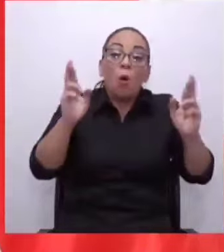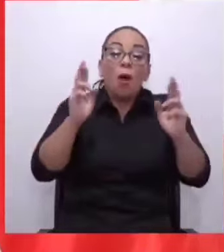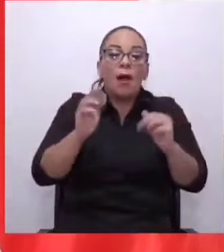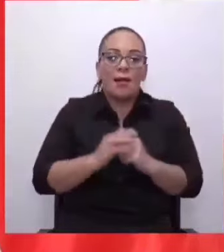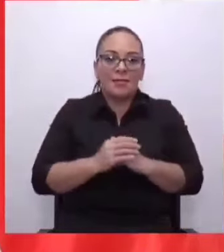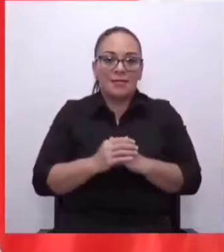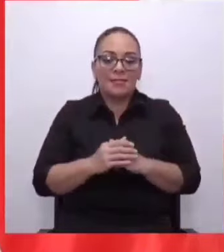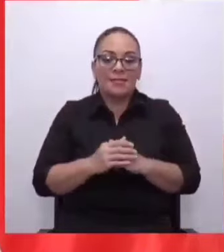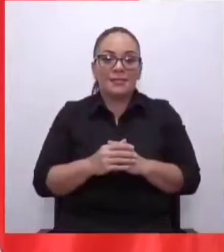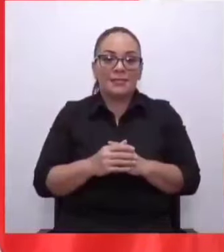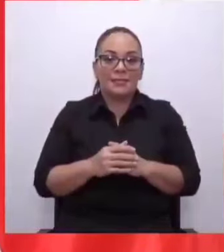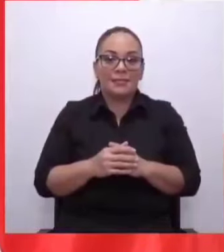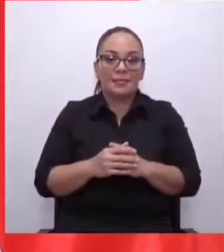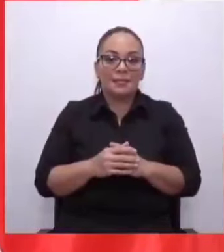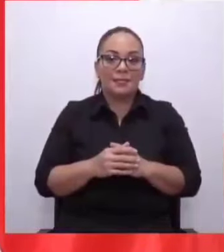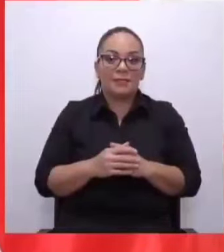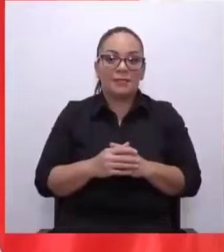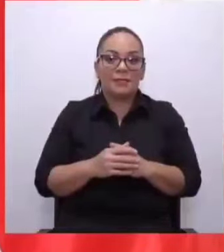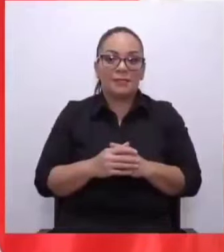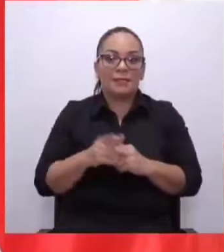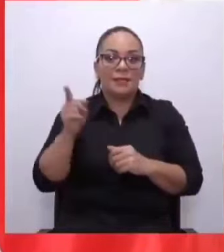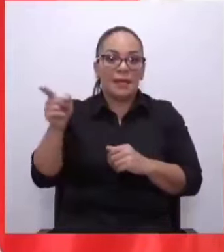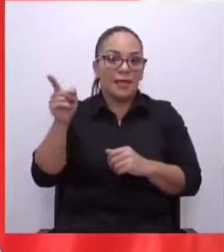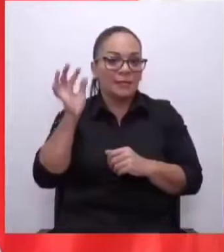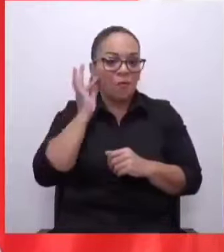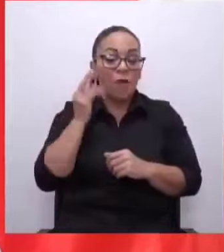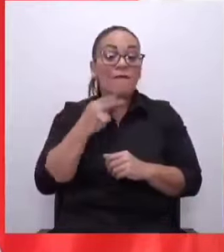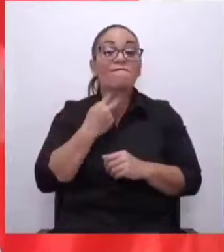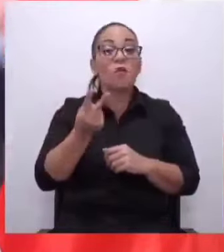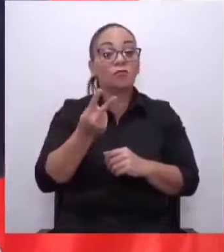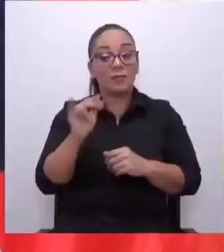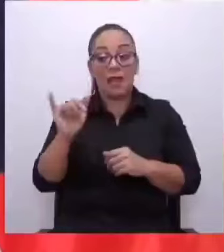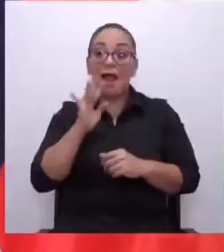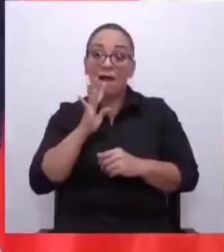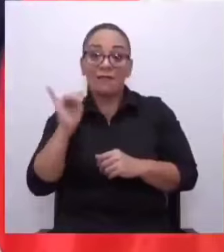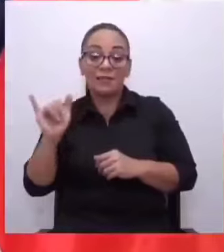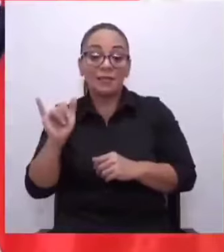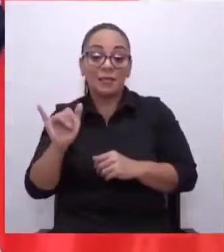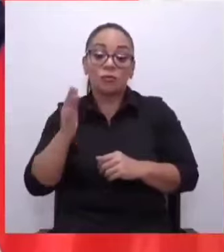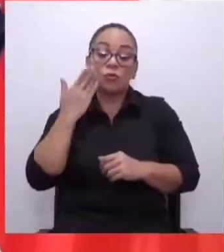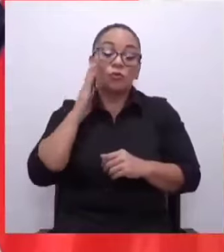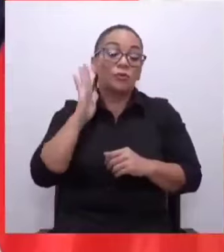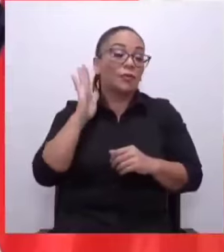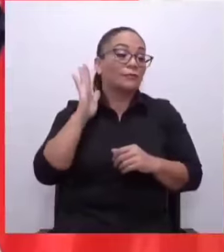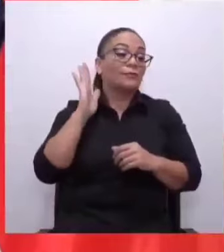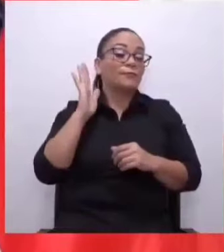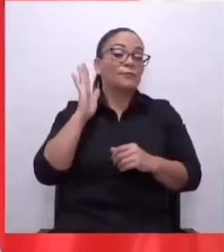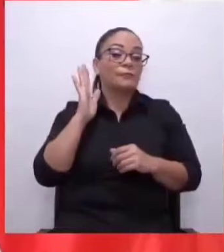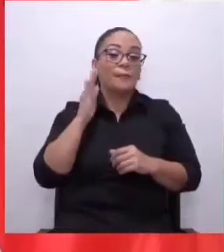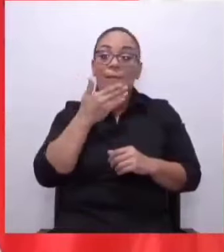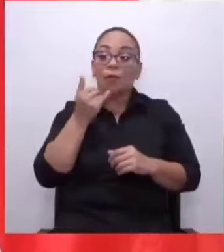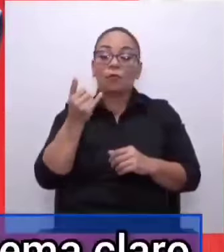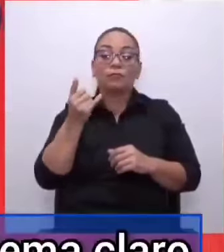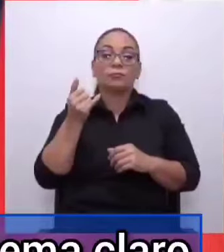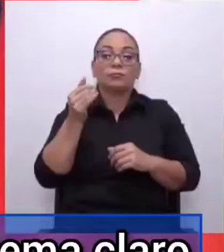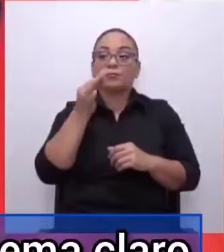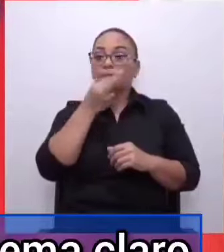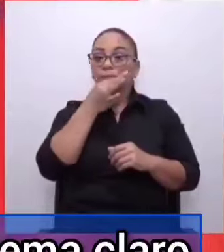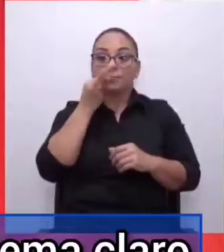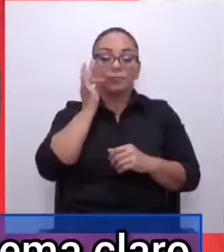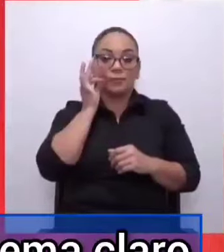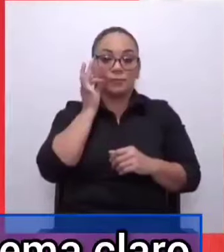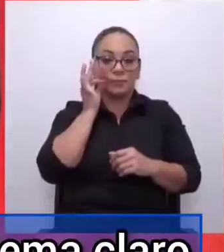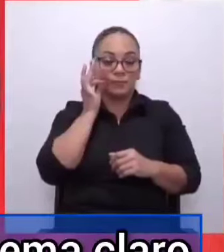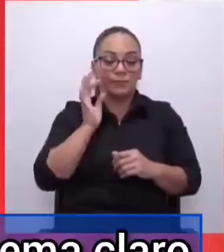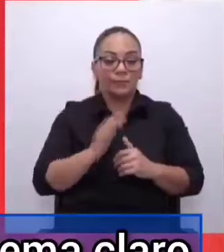sea ahogada por no sé qué diputado habrá ahí que tenga,